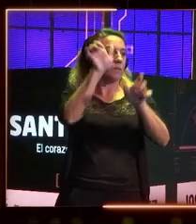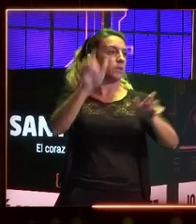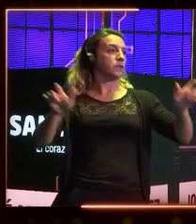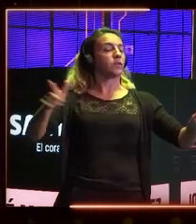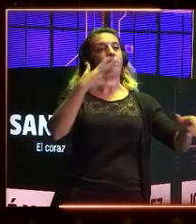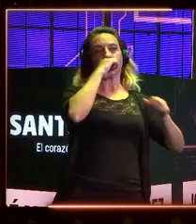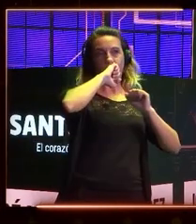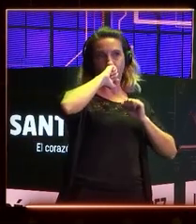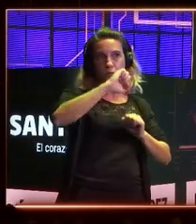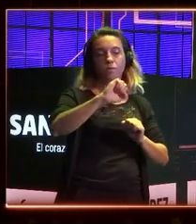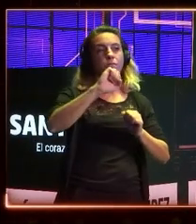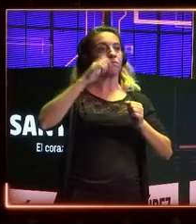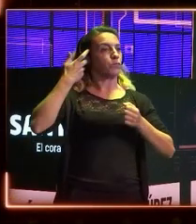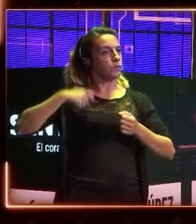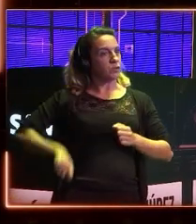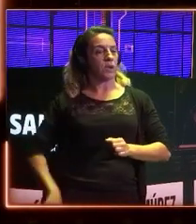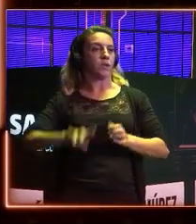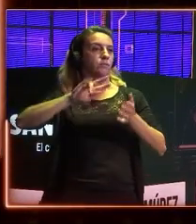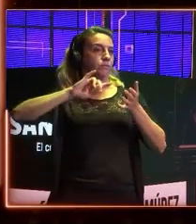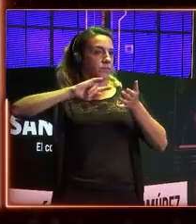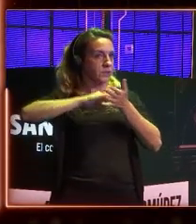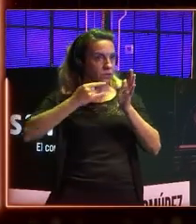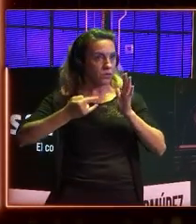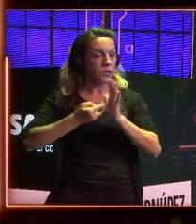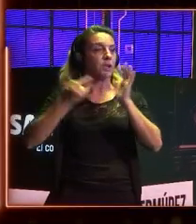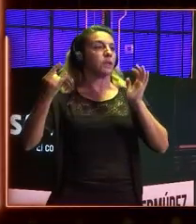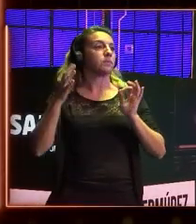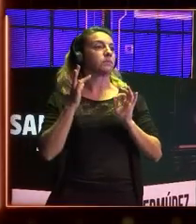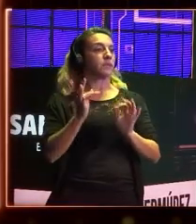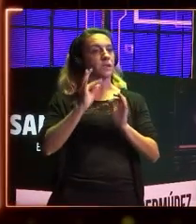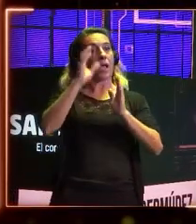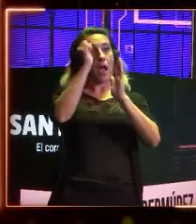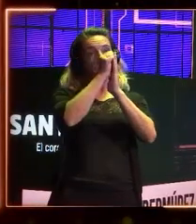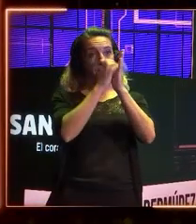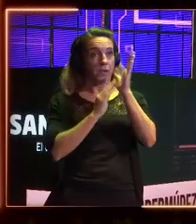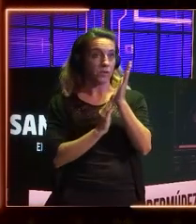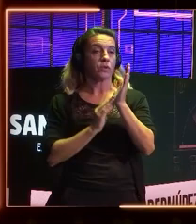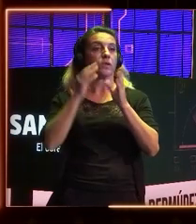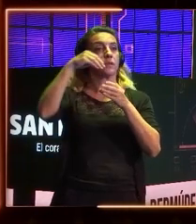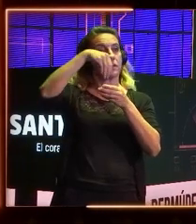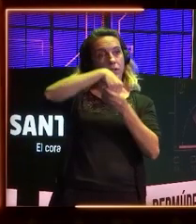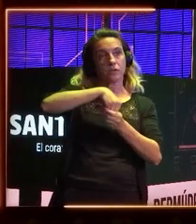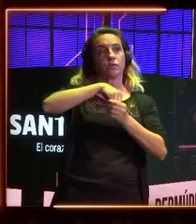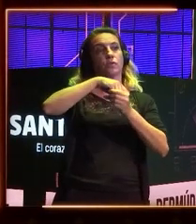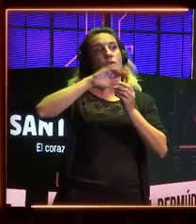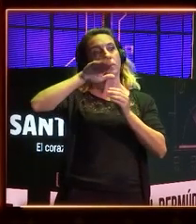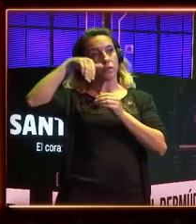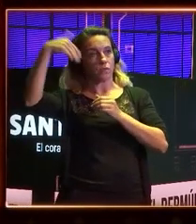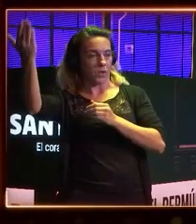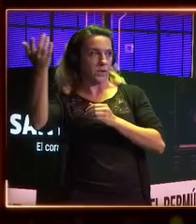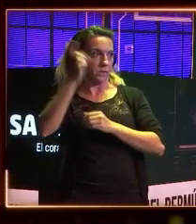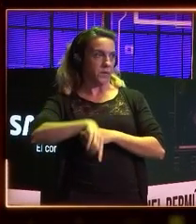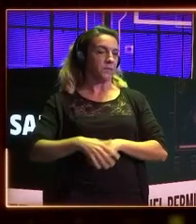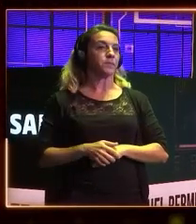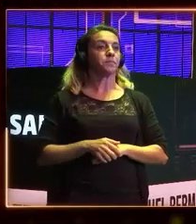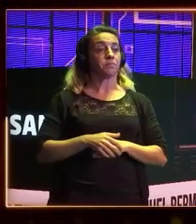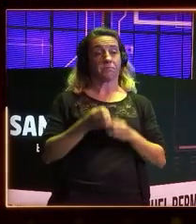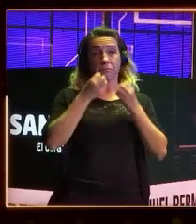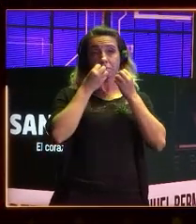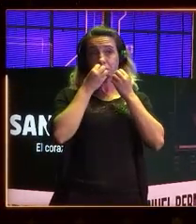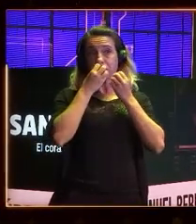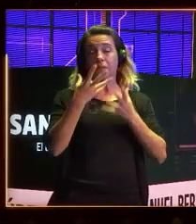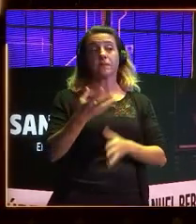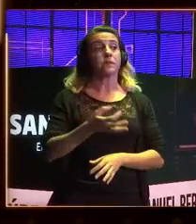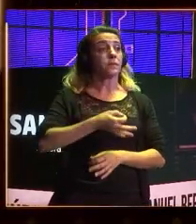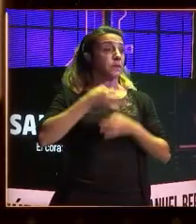profesionales de la tecnología y sus aplicaciones dentro y fuera de las islas. Siempre es un placer acoger un evento